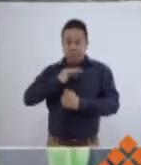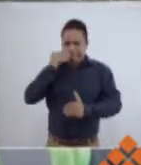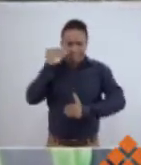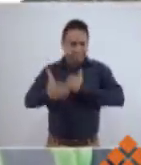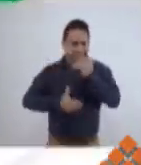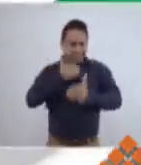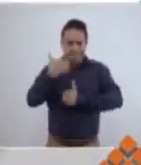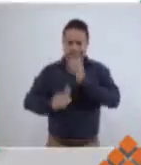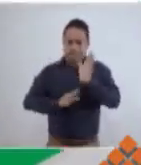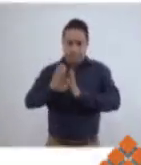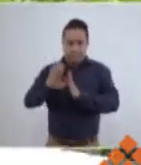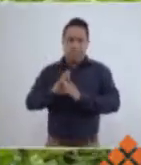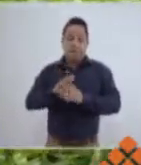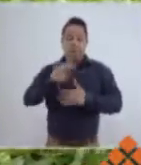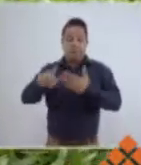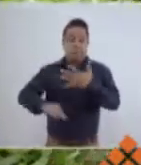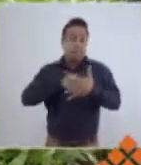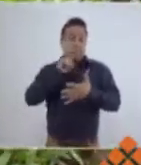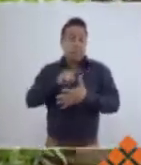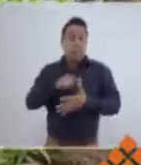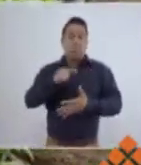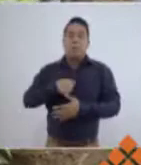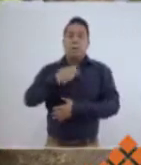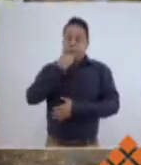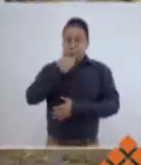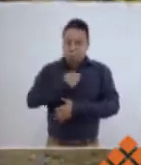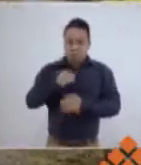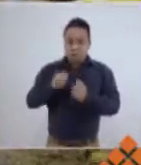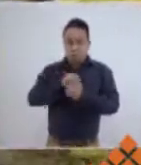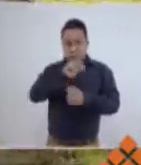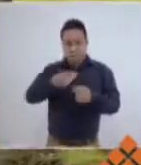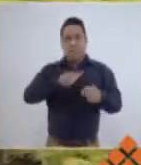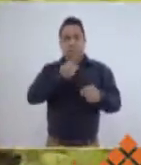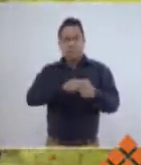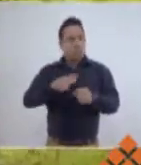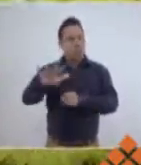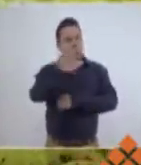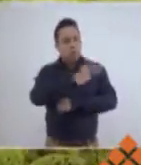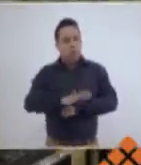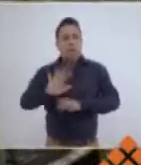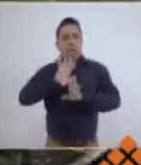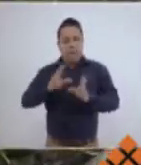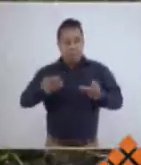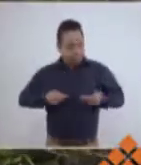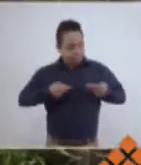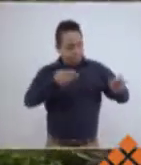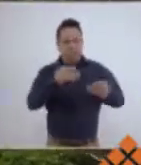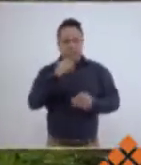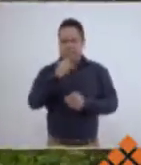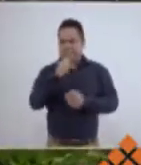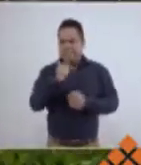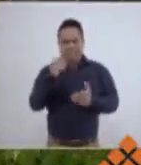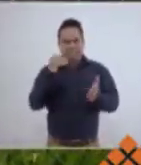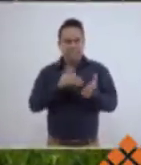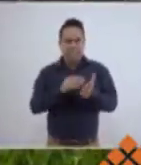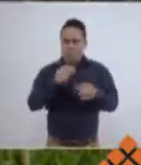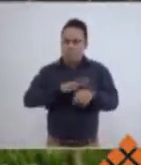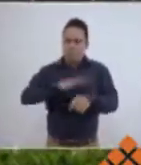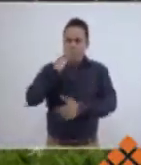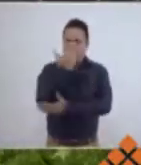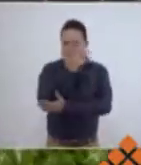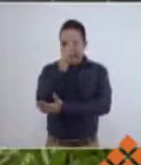siga creciendo. 5. Como parte de nuestros compromisos con el medio ambiente, entregamos más de 60.000